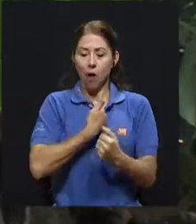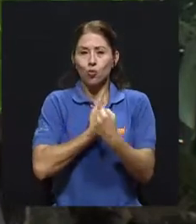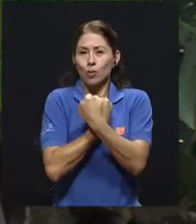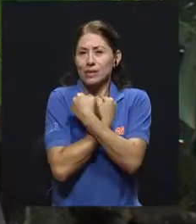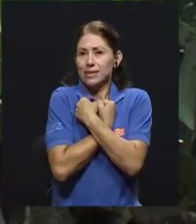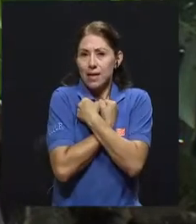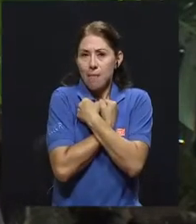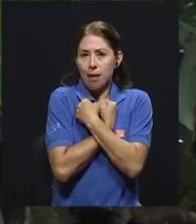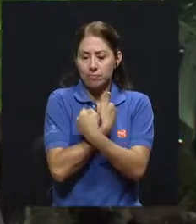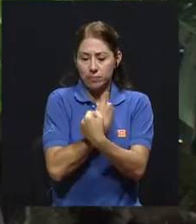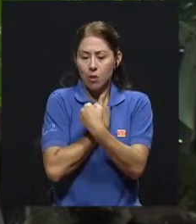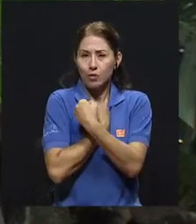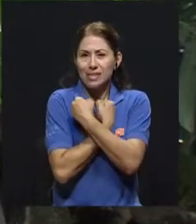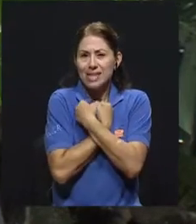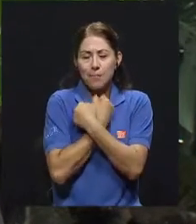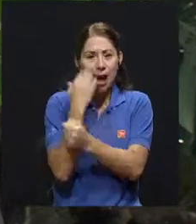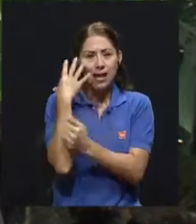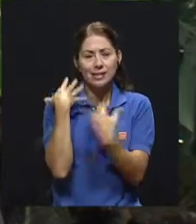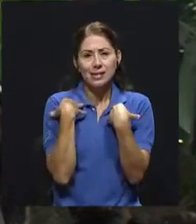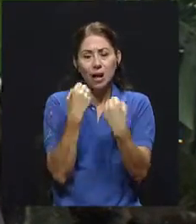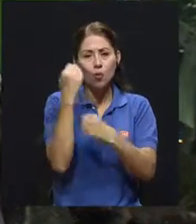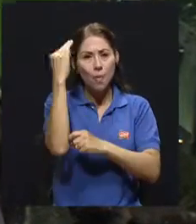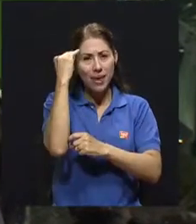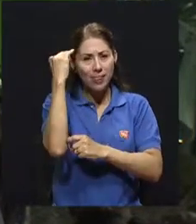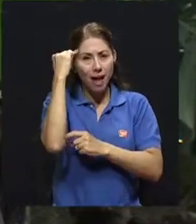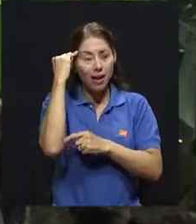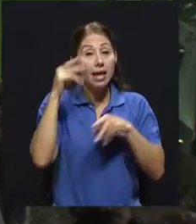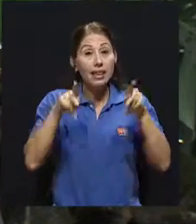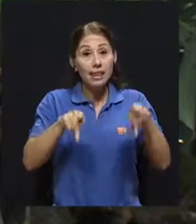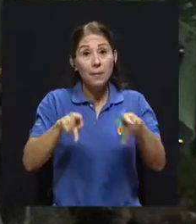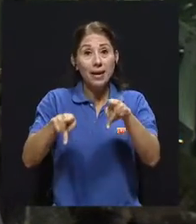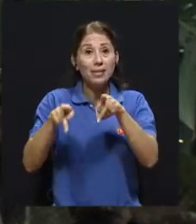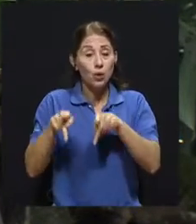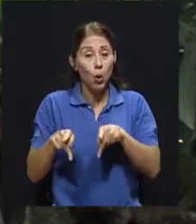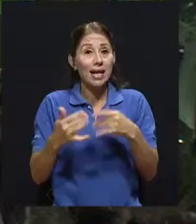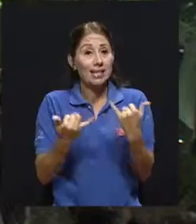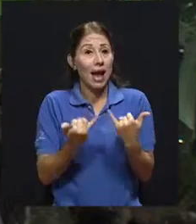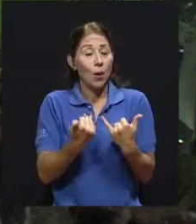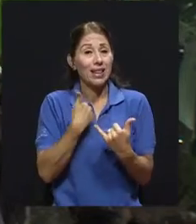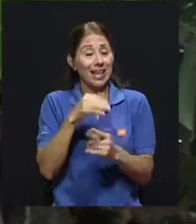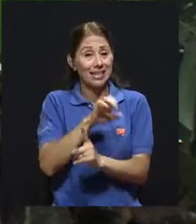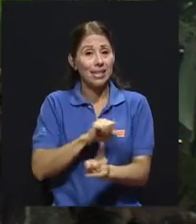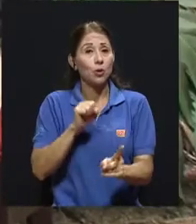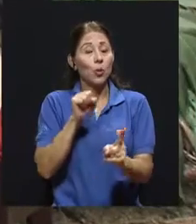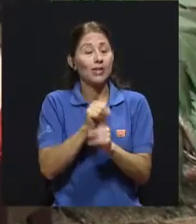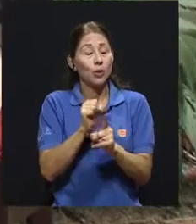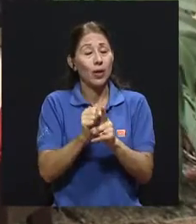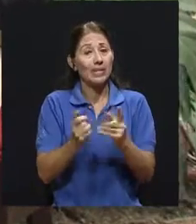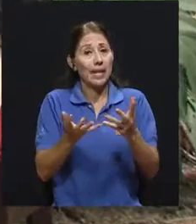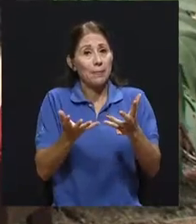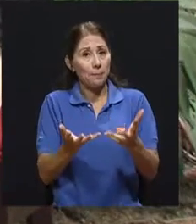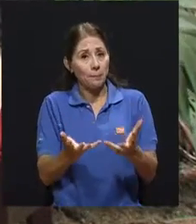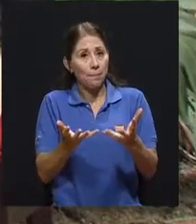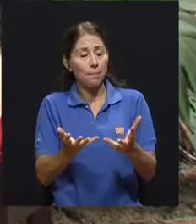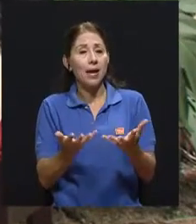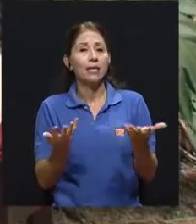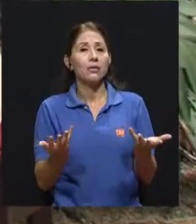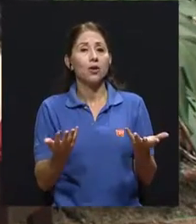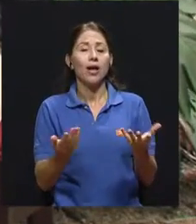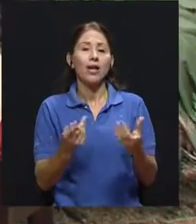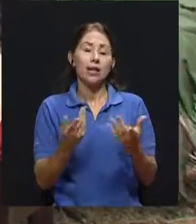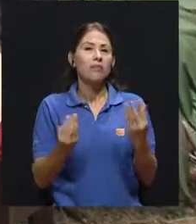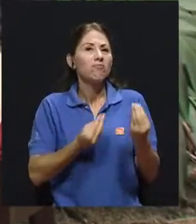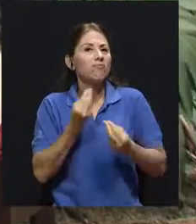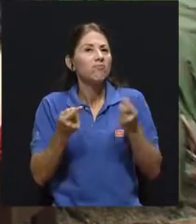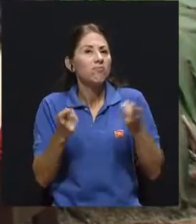la salud mental de las personas que están pasando por situaciones de obesidad. Entonces, Don Mariano, muchísimas gracias